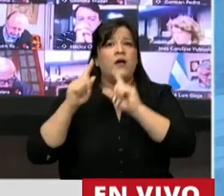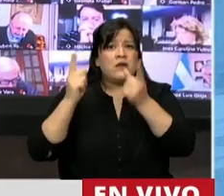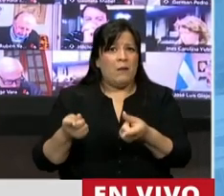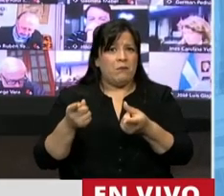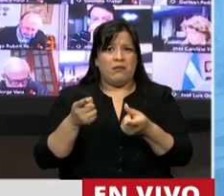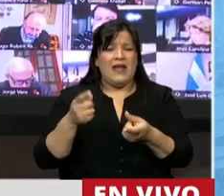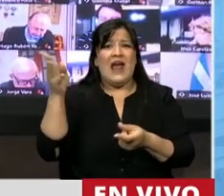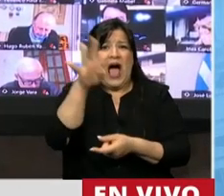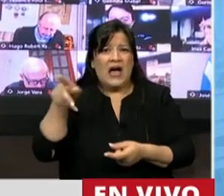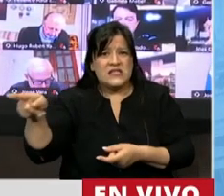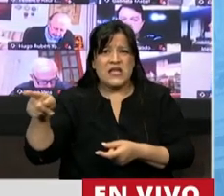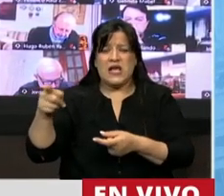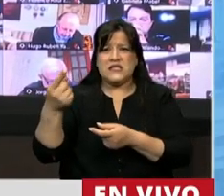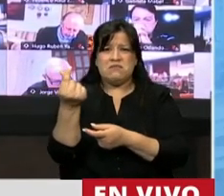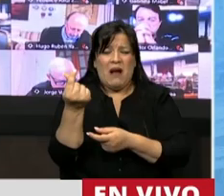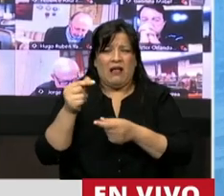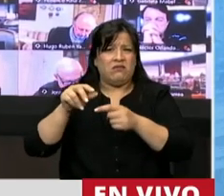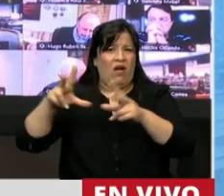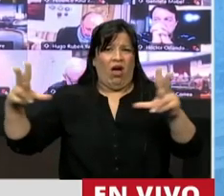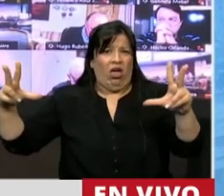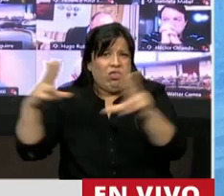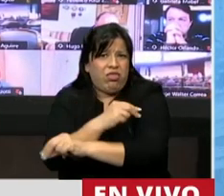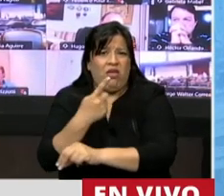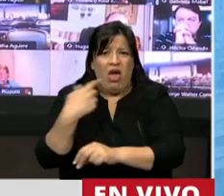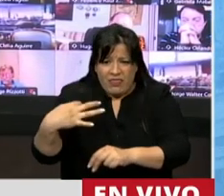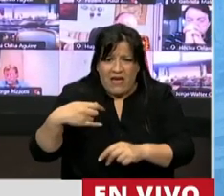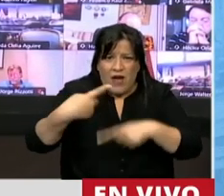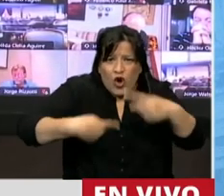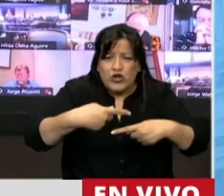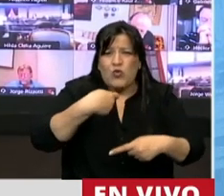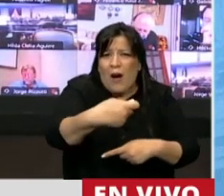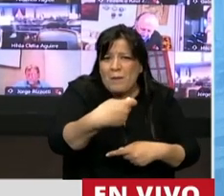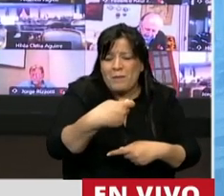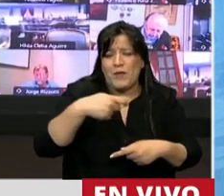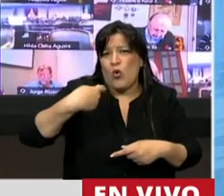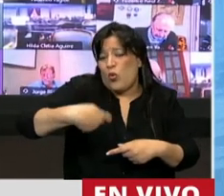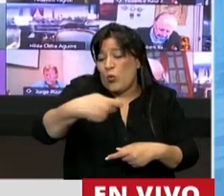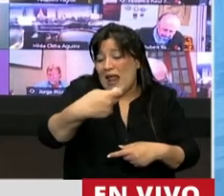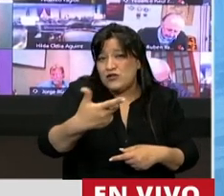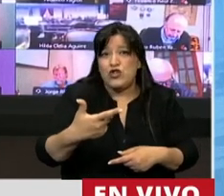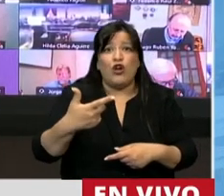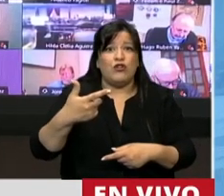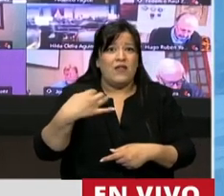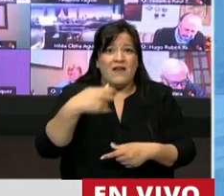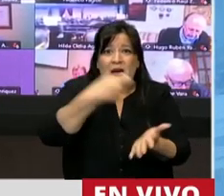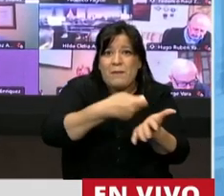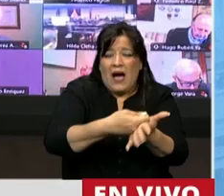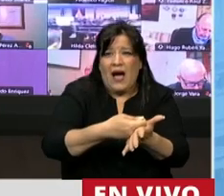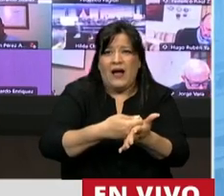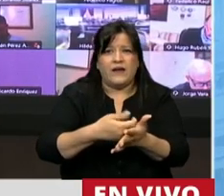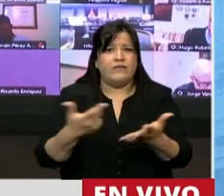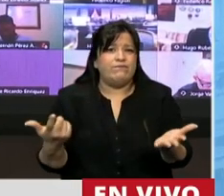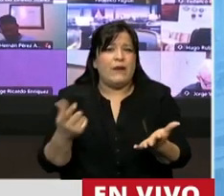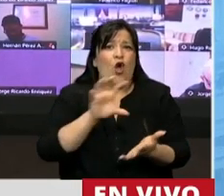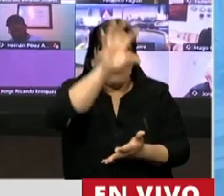desfinanciación del ANSES que tenía que seguir pagando las jubilaciones ya otorgadas para atrás se hizo a costa